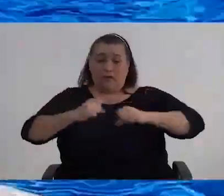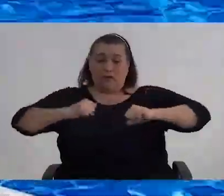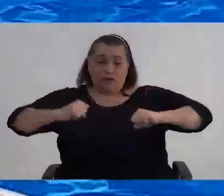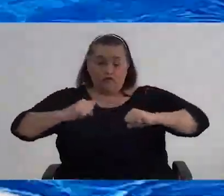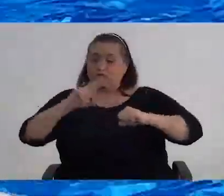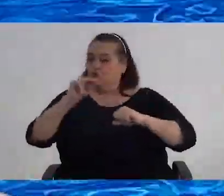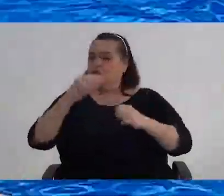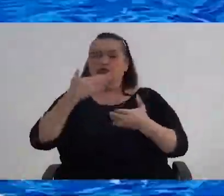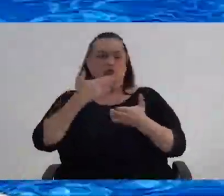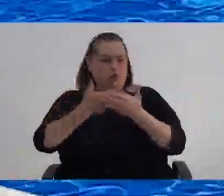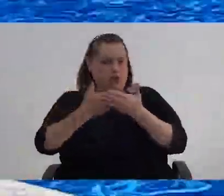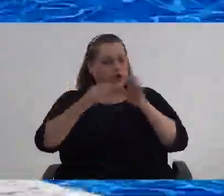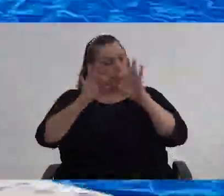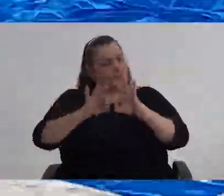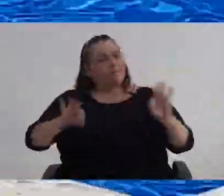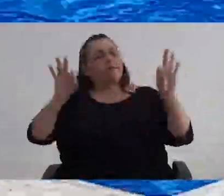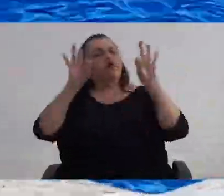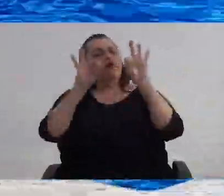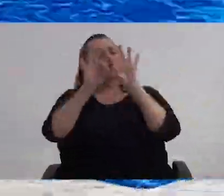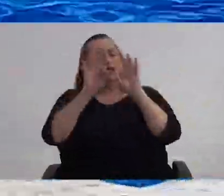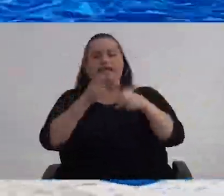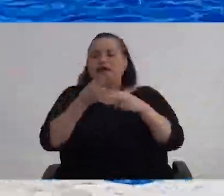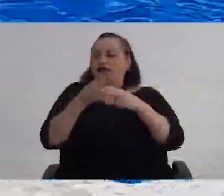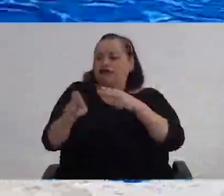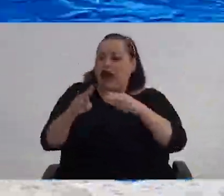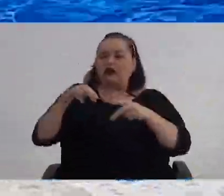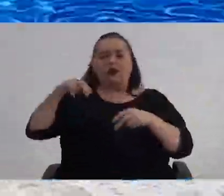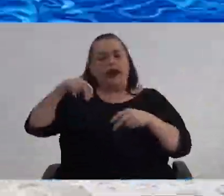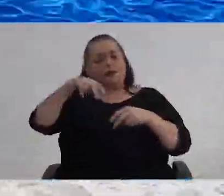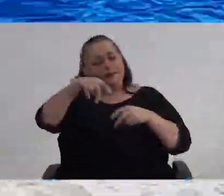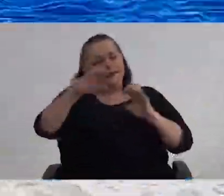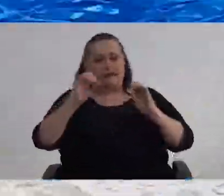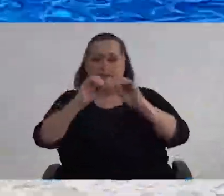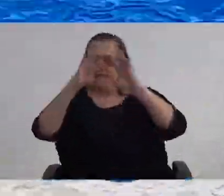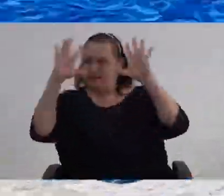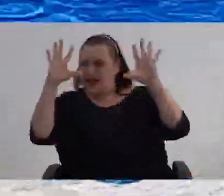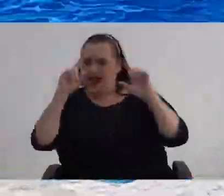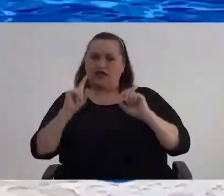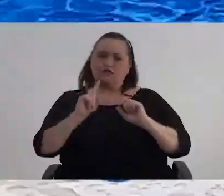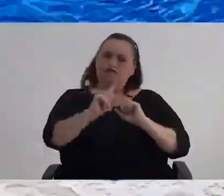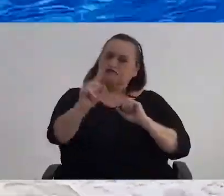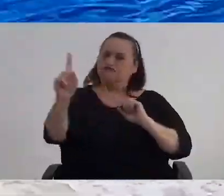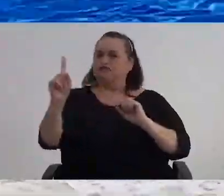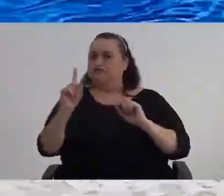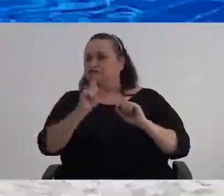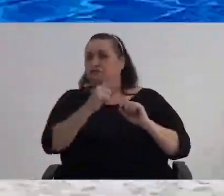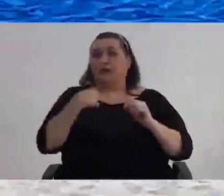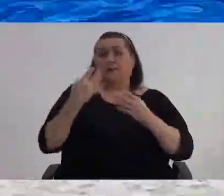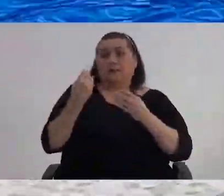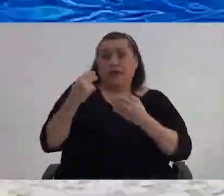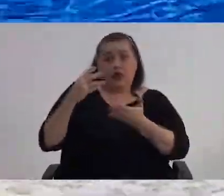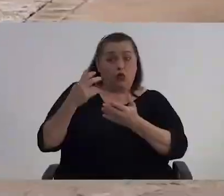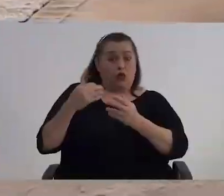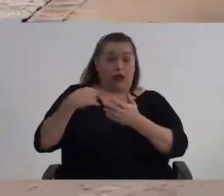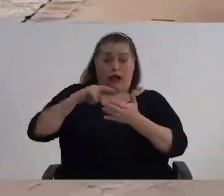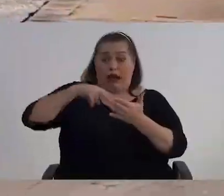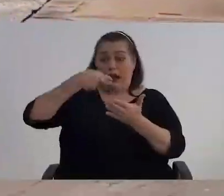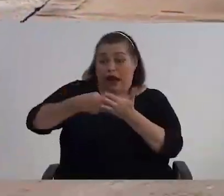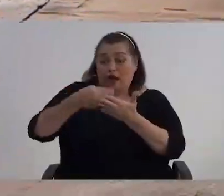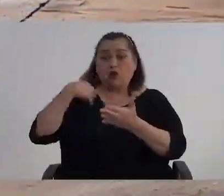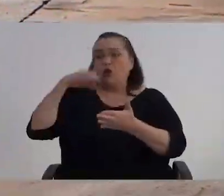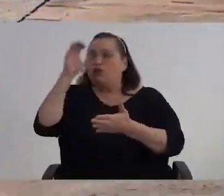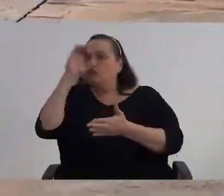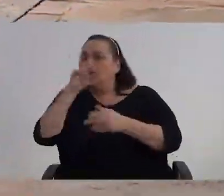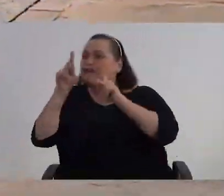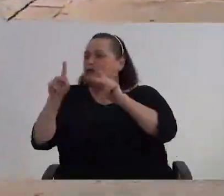menos Entonces, de ahí la importancia De sacar el gatito Para caminar en las mañanas Entonces, si me da miedo caerme Entonces, busco a alguien Con